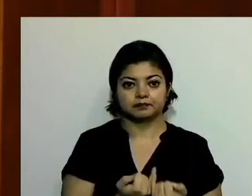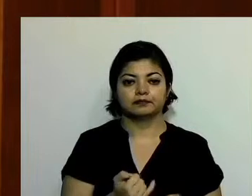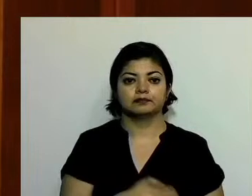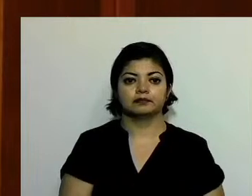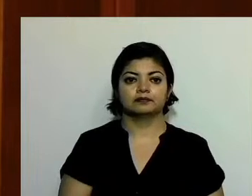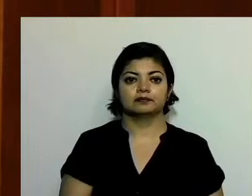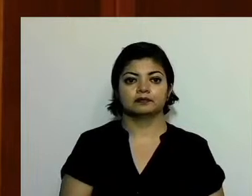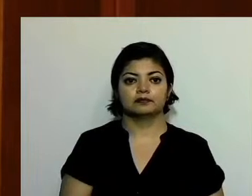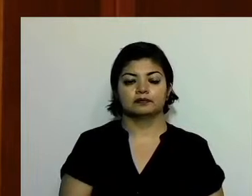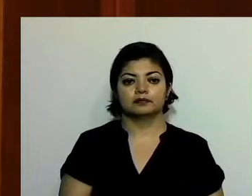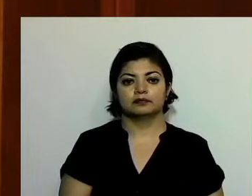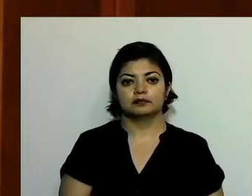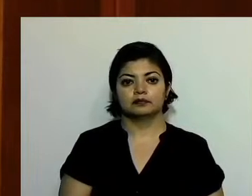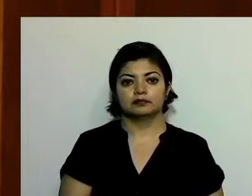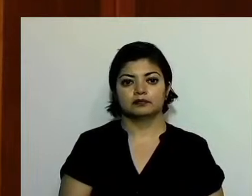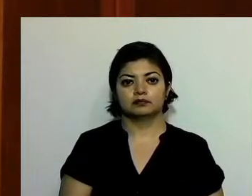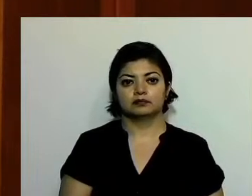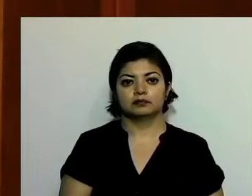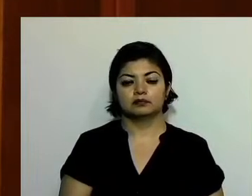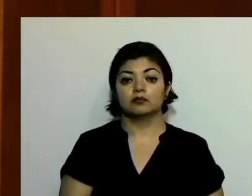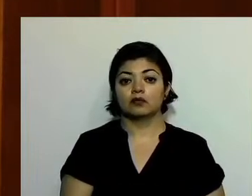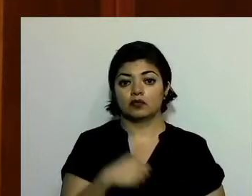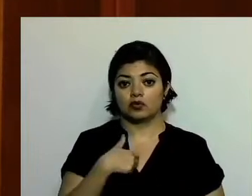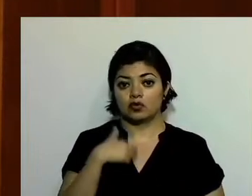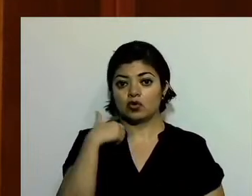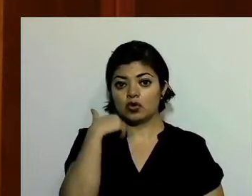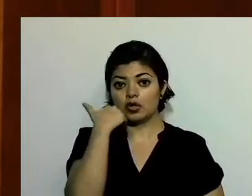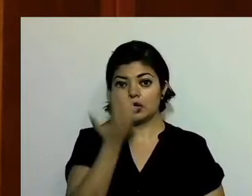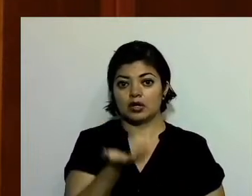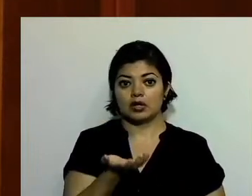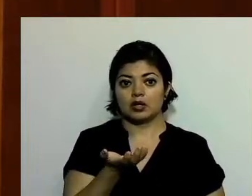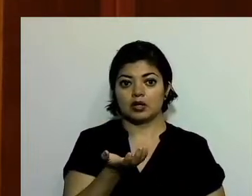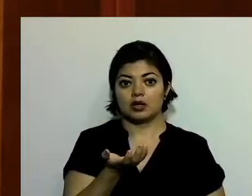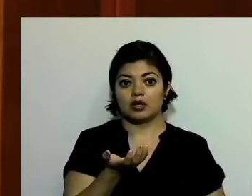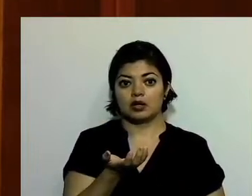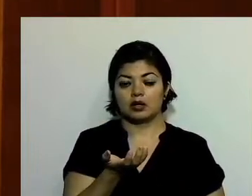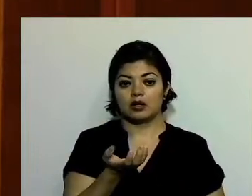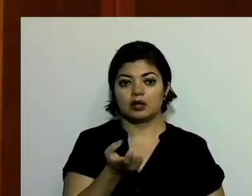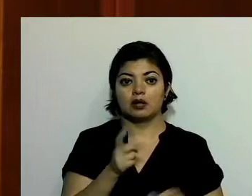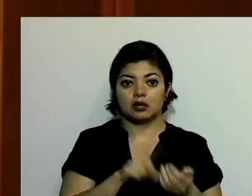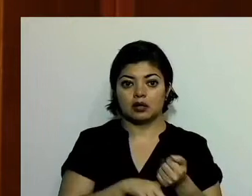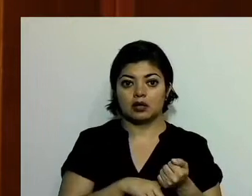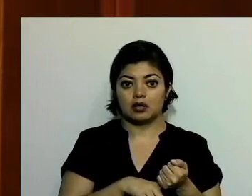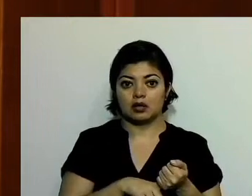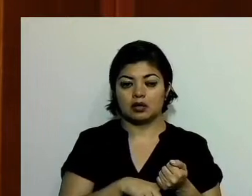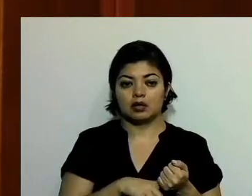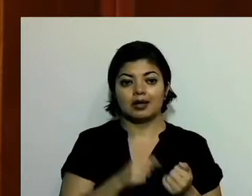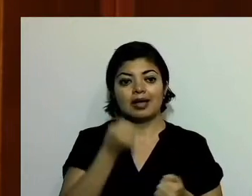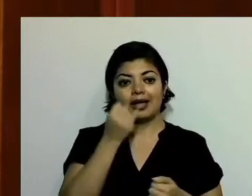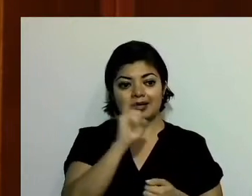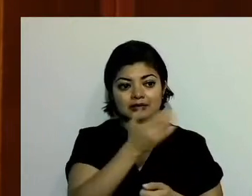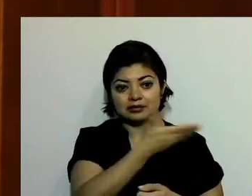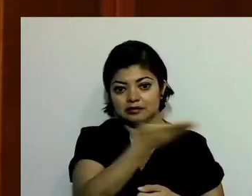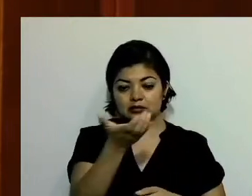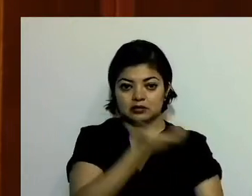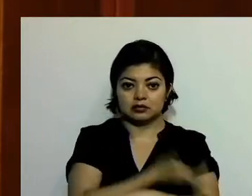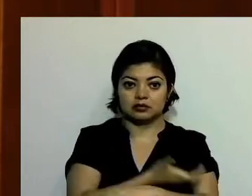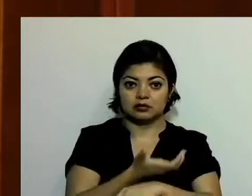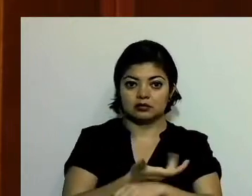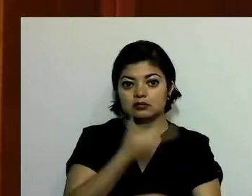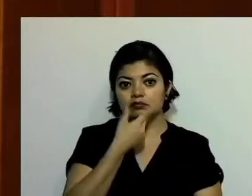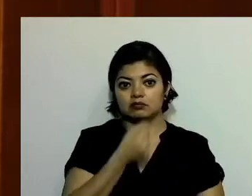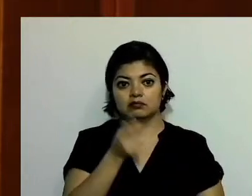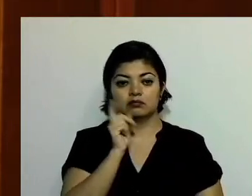He querido plantearlo así, compañeras y compañeros diputados. Porque el